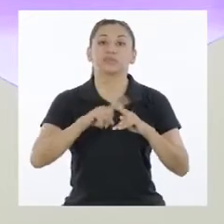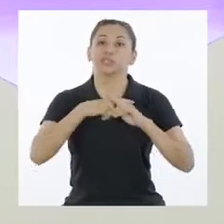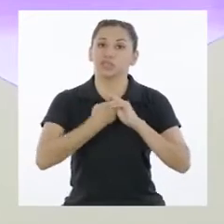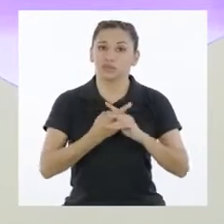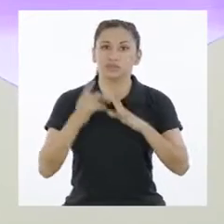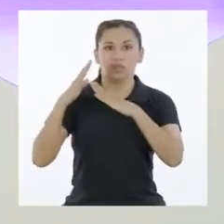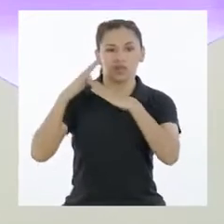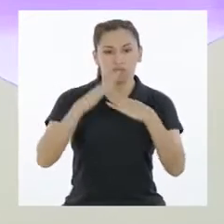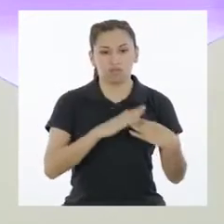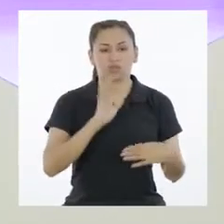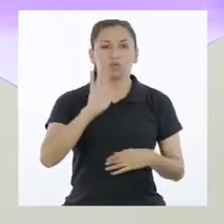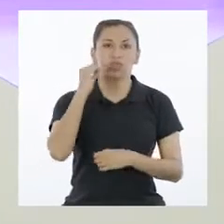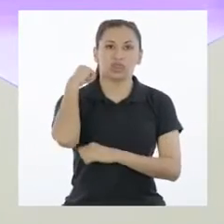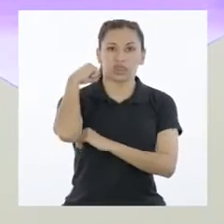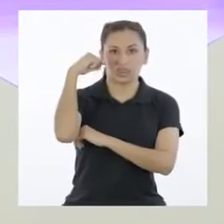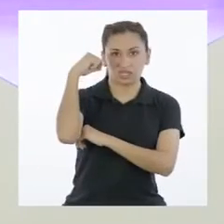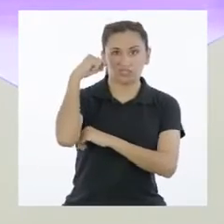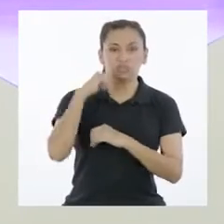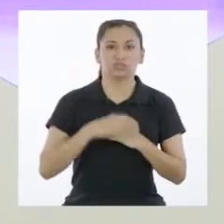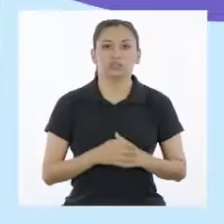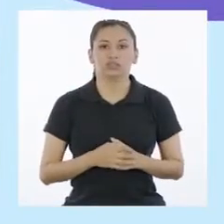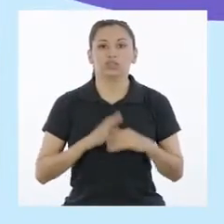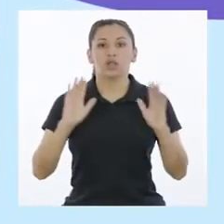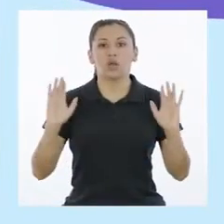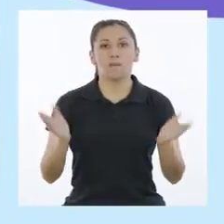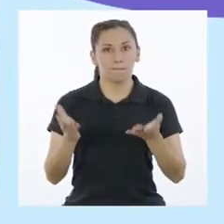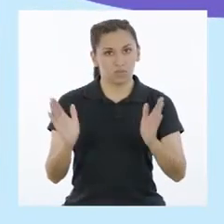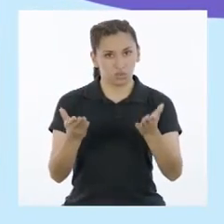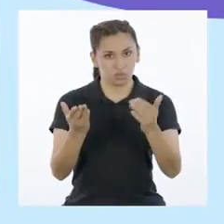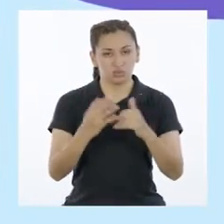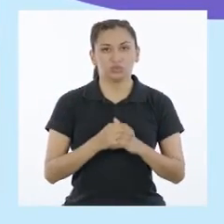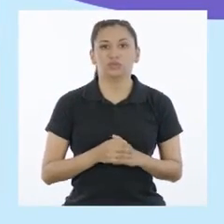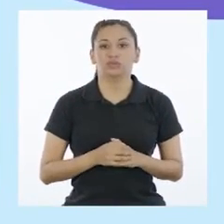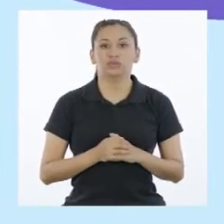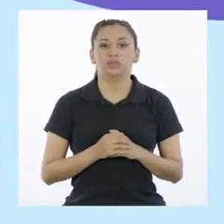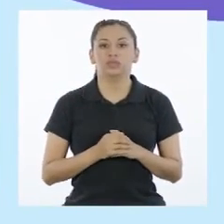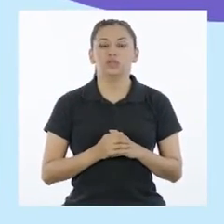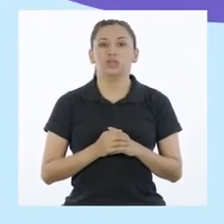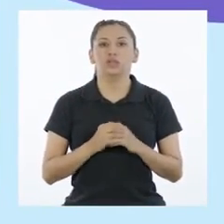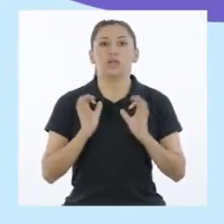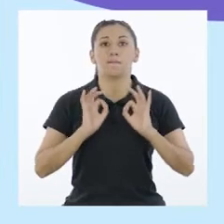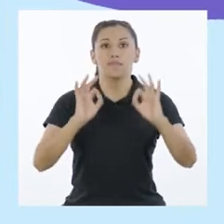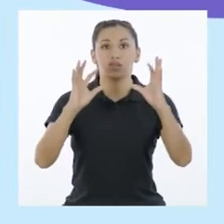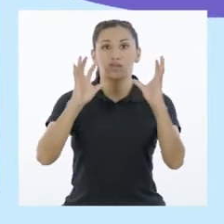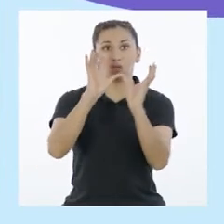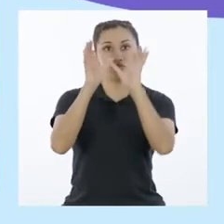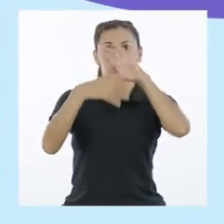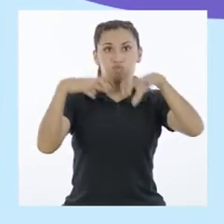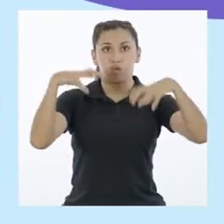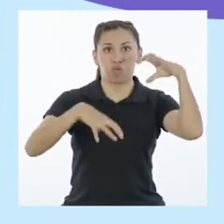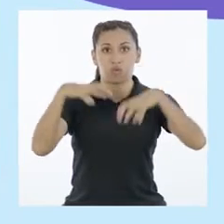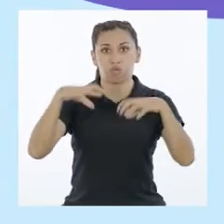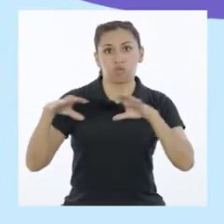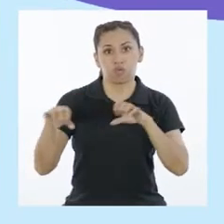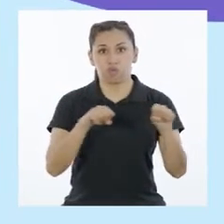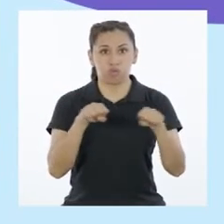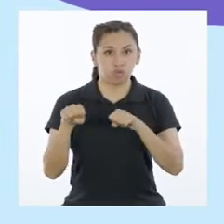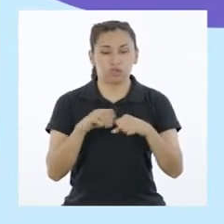Para empezar, la vulneración de nuestros derechos. La corrupción. El riesgo de desastres.